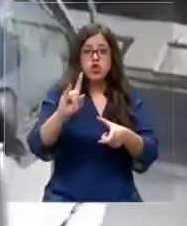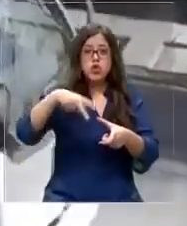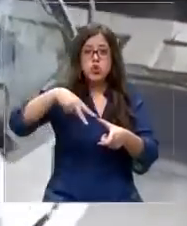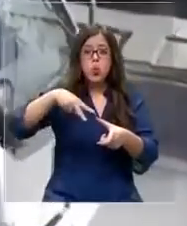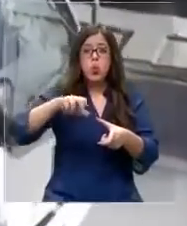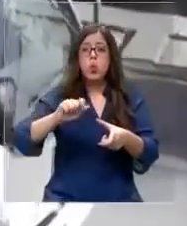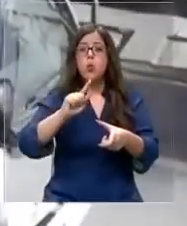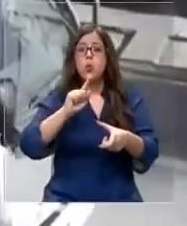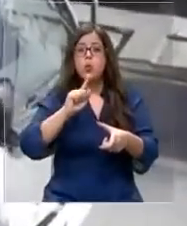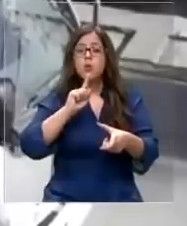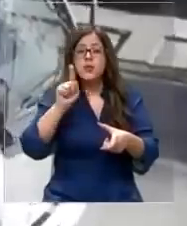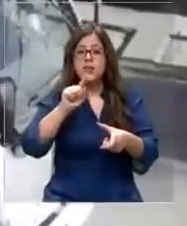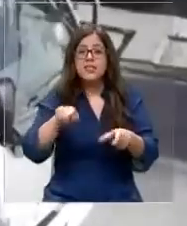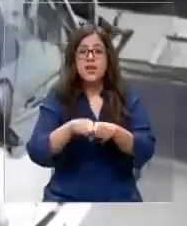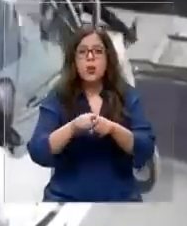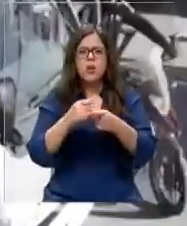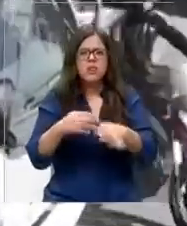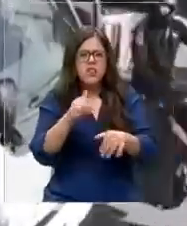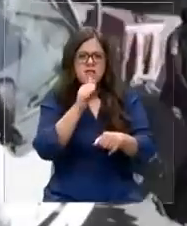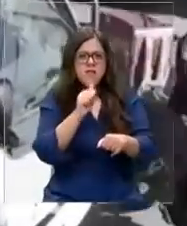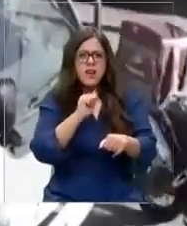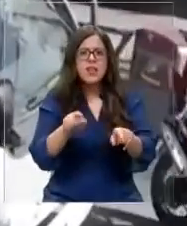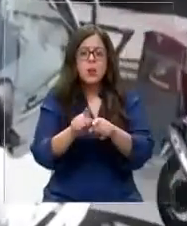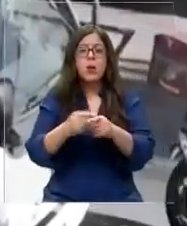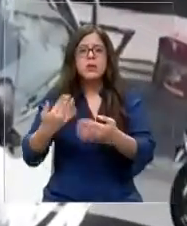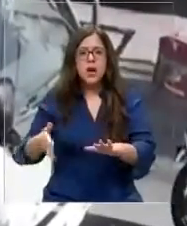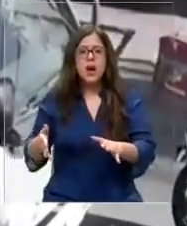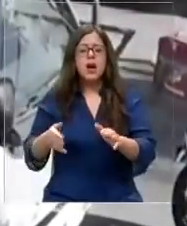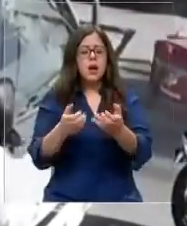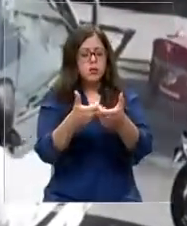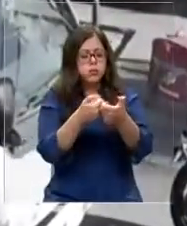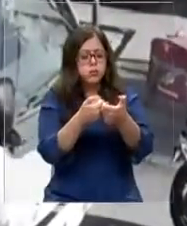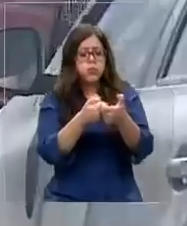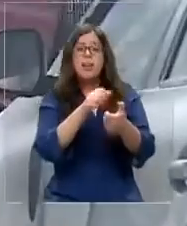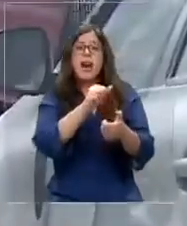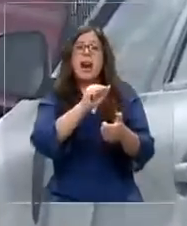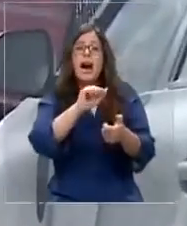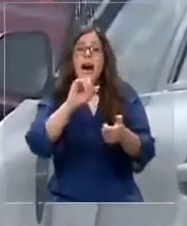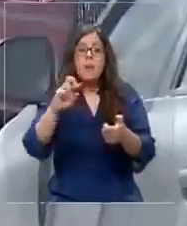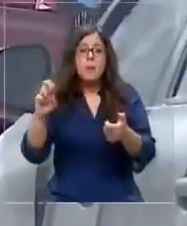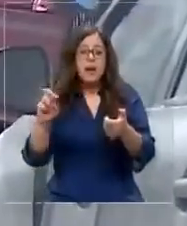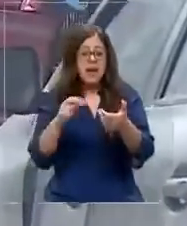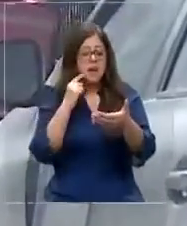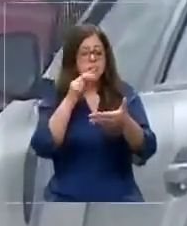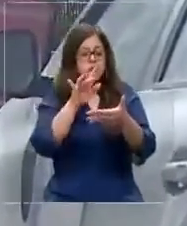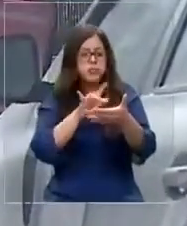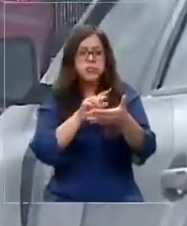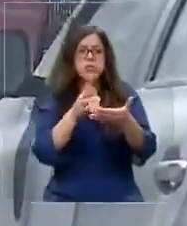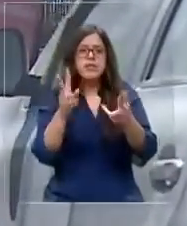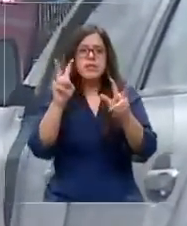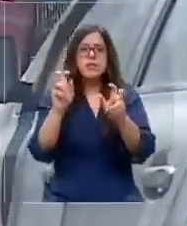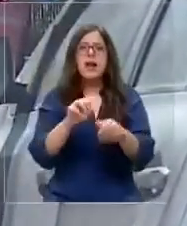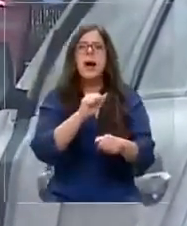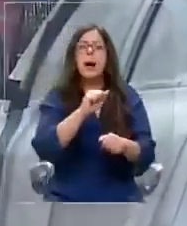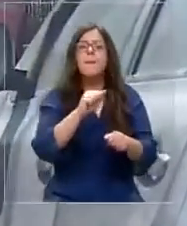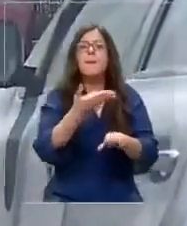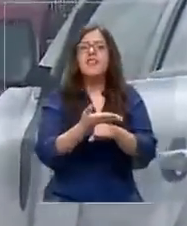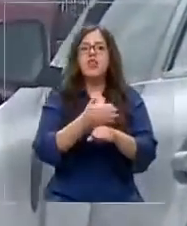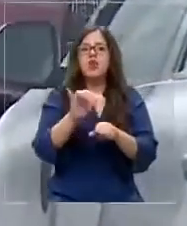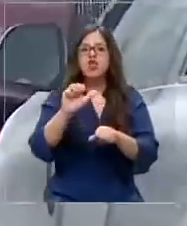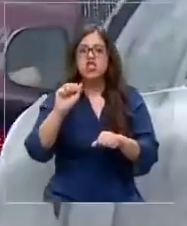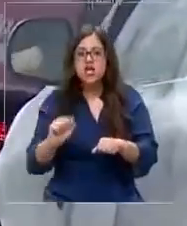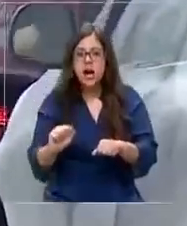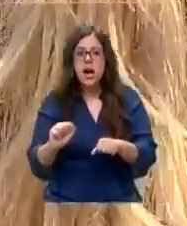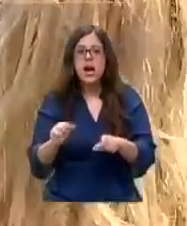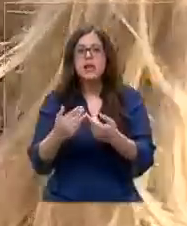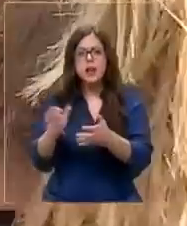cliente quería una solución a través de la aplicación de pedidos ya, lo que finalmente terminó en una discusión y en la amenaza del repartidor de que